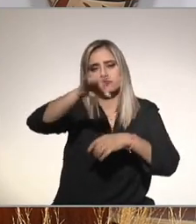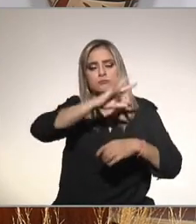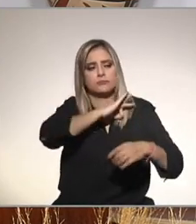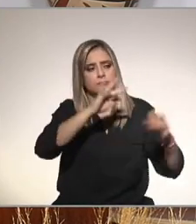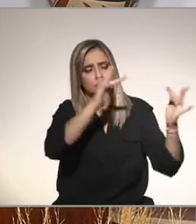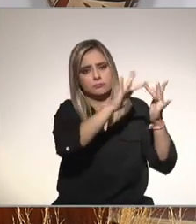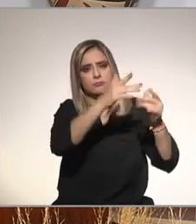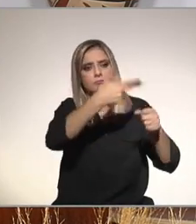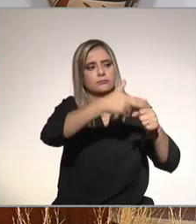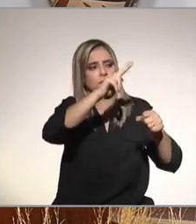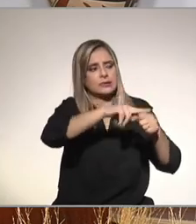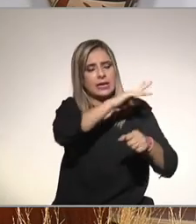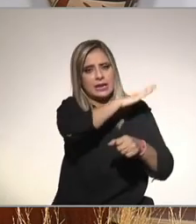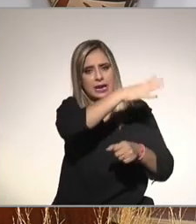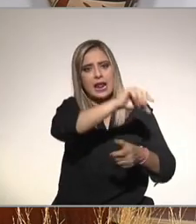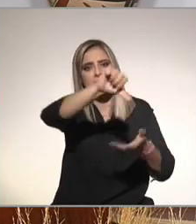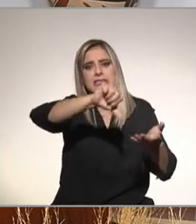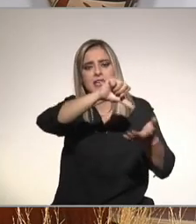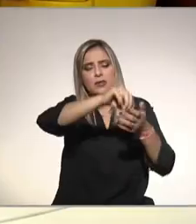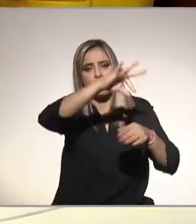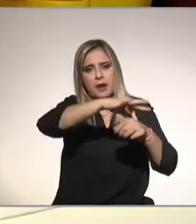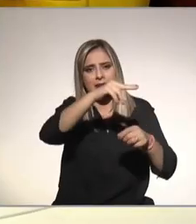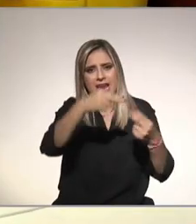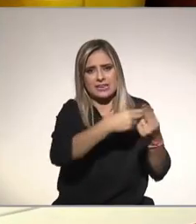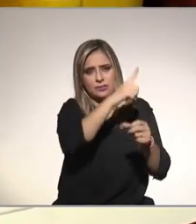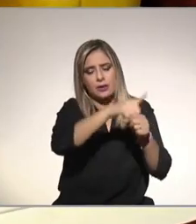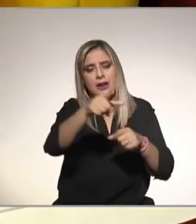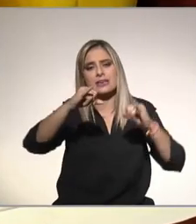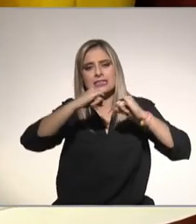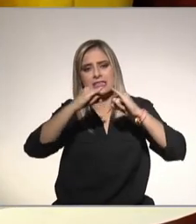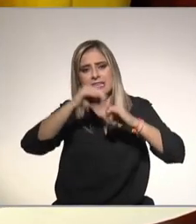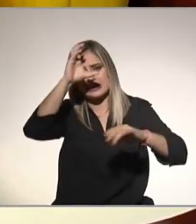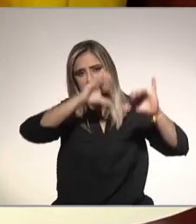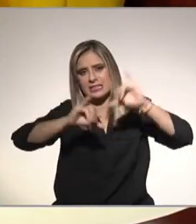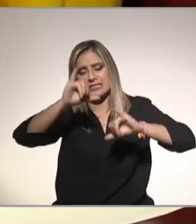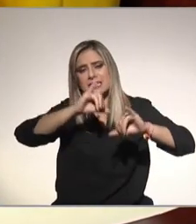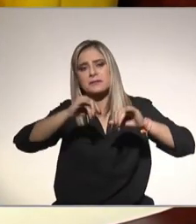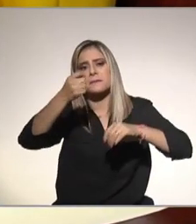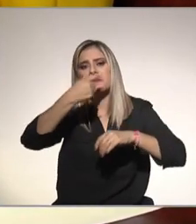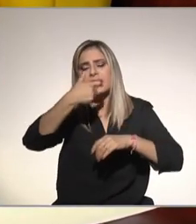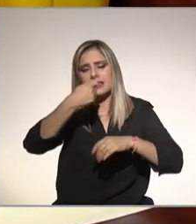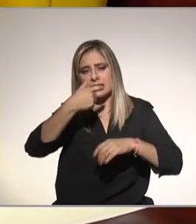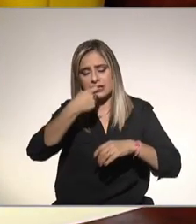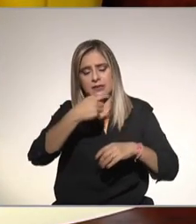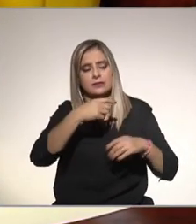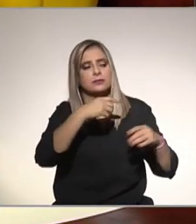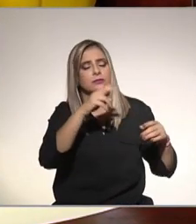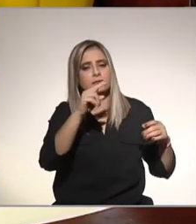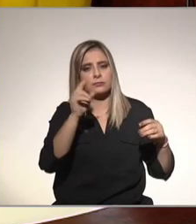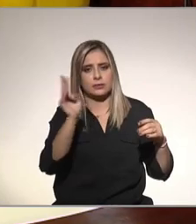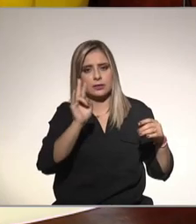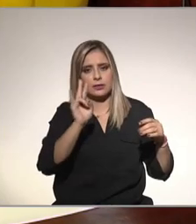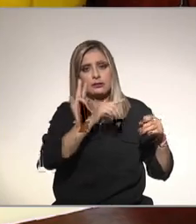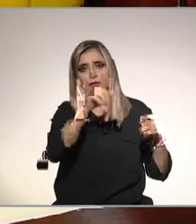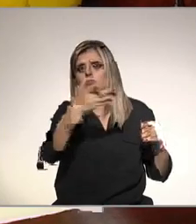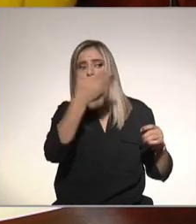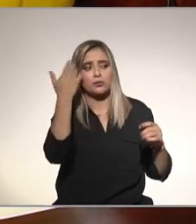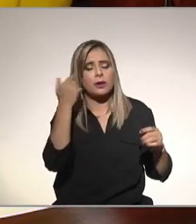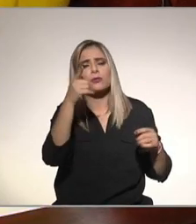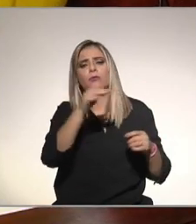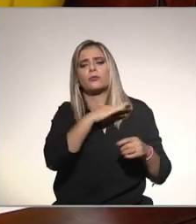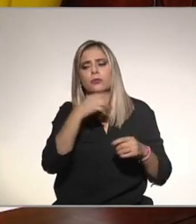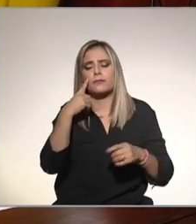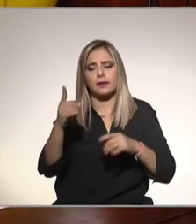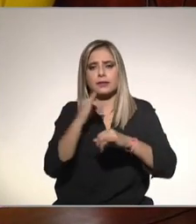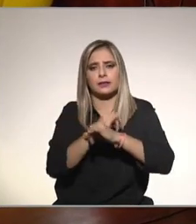del hospital general del centro médico nacional y del instituto nacional de ciencias médicas y nutrición y si aún así no sabes con quién puedes meter a la